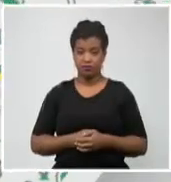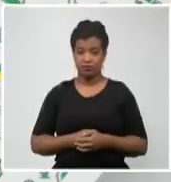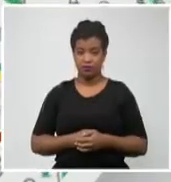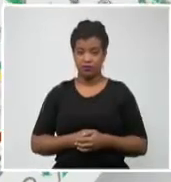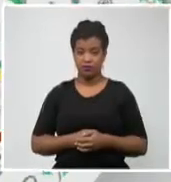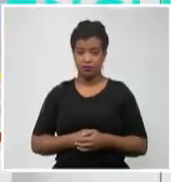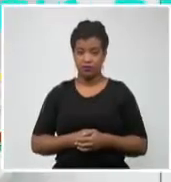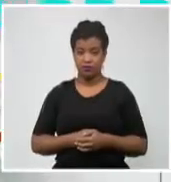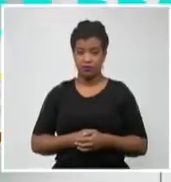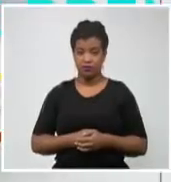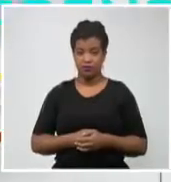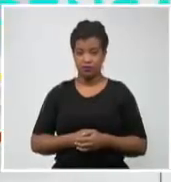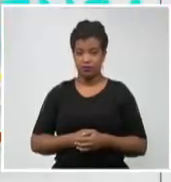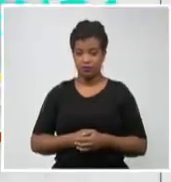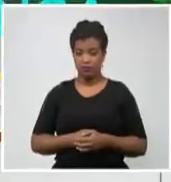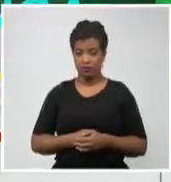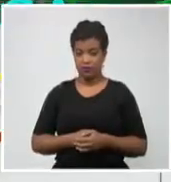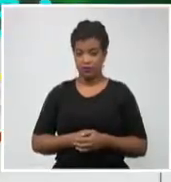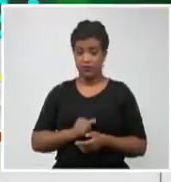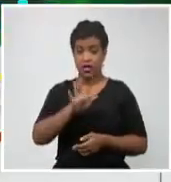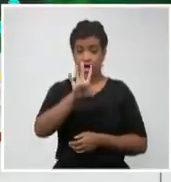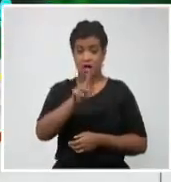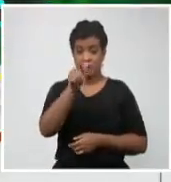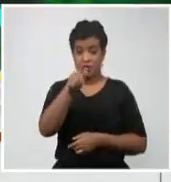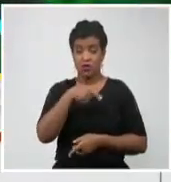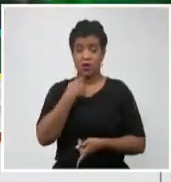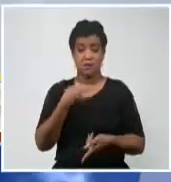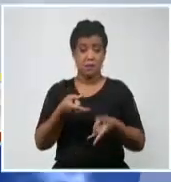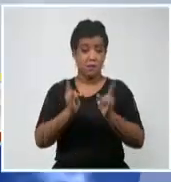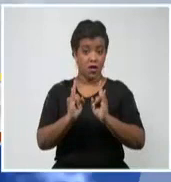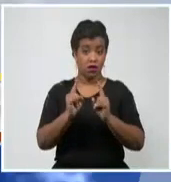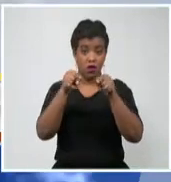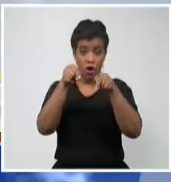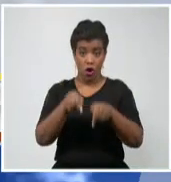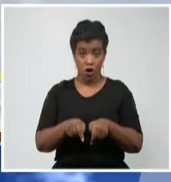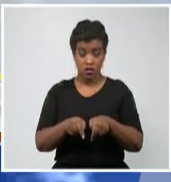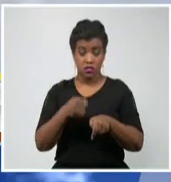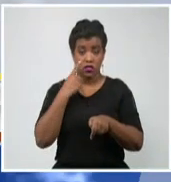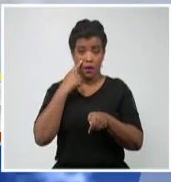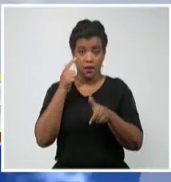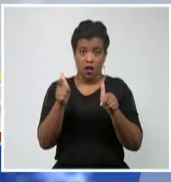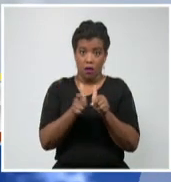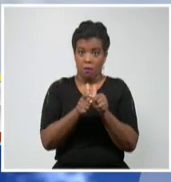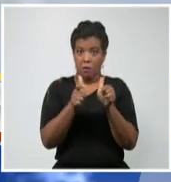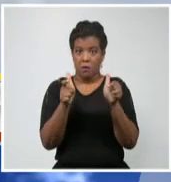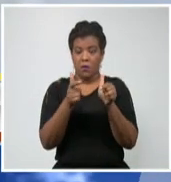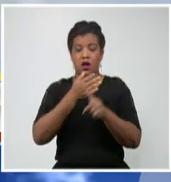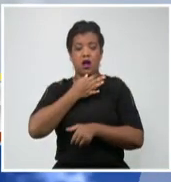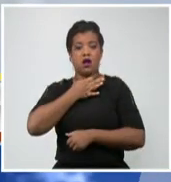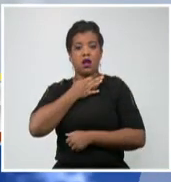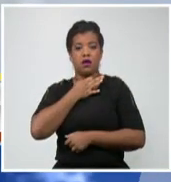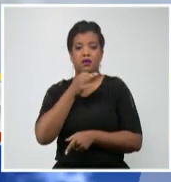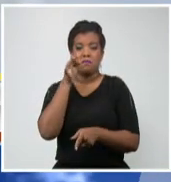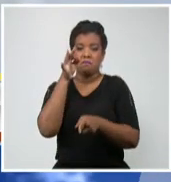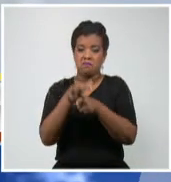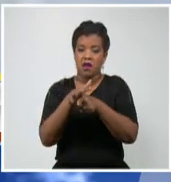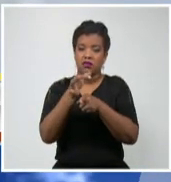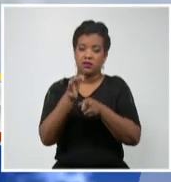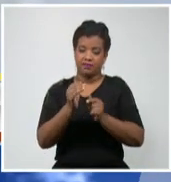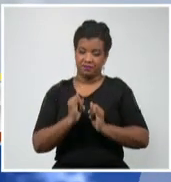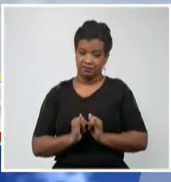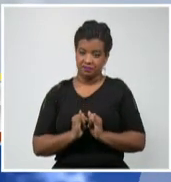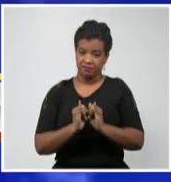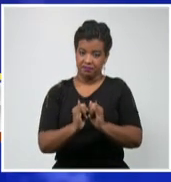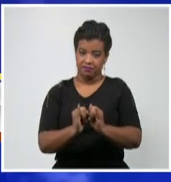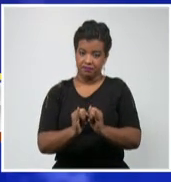Con cinco fallecidos en esta jornada, la mayor cifra para un día en lo que va de enero, comenzó el doctor Francisco Durán su